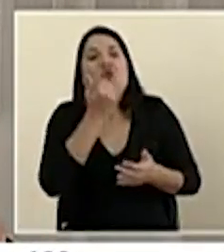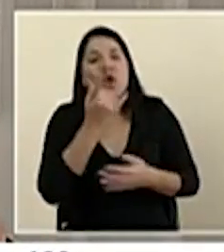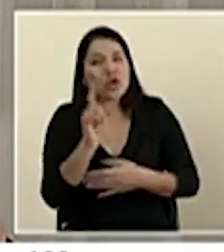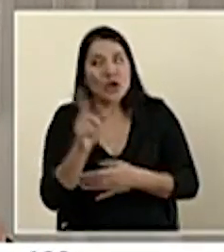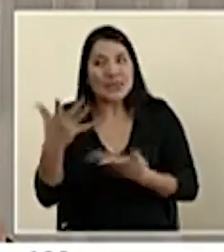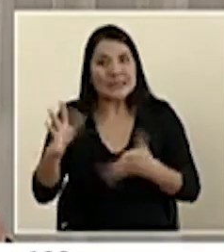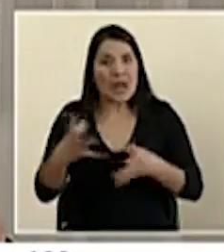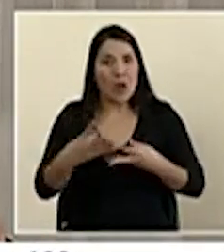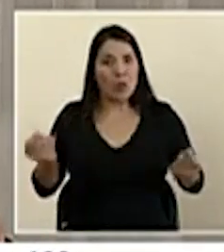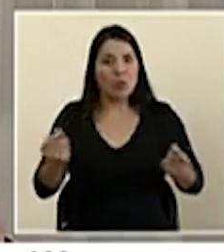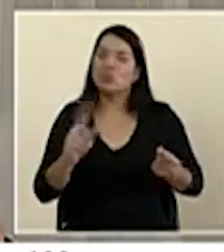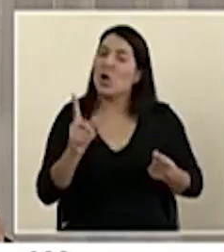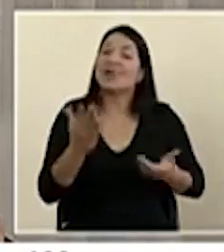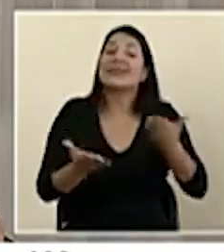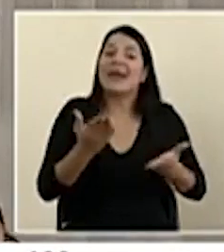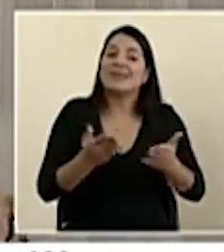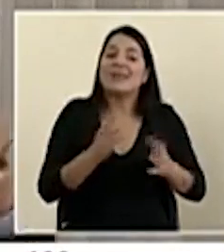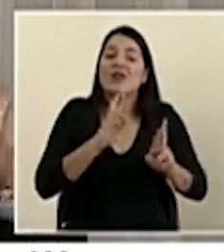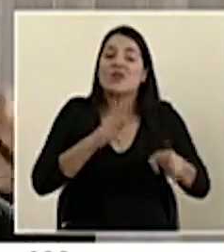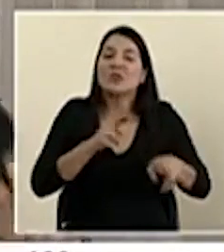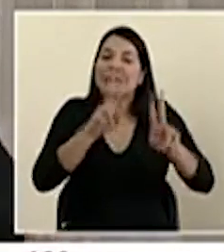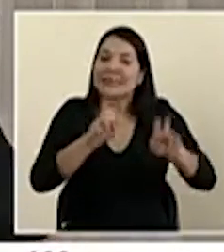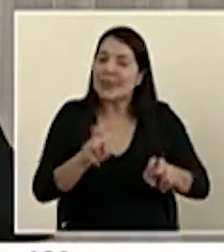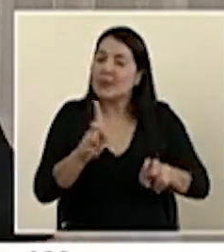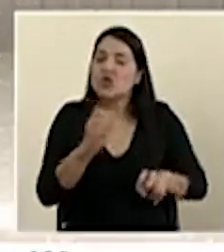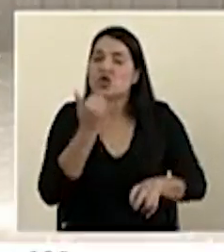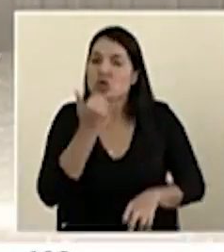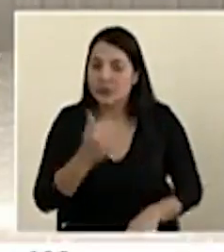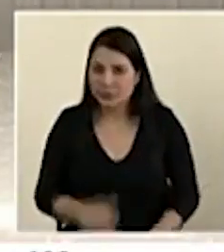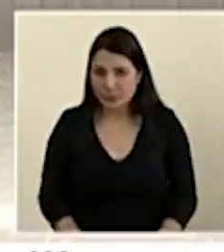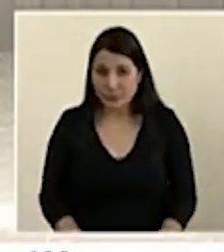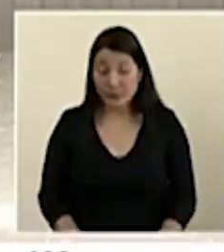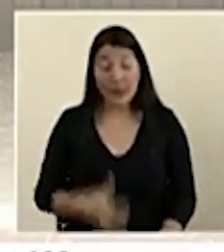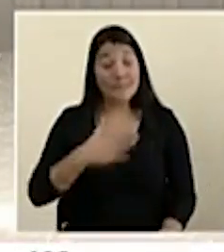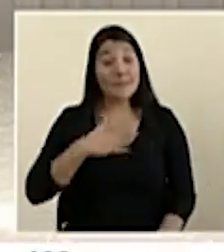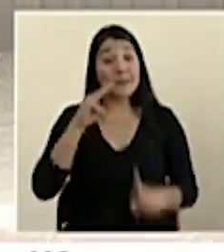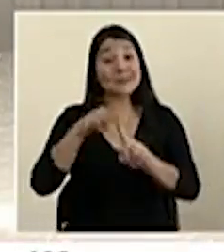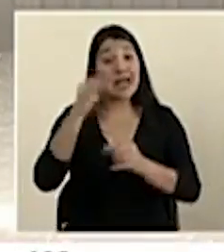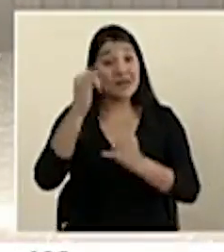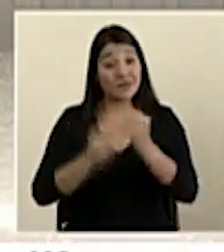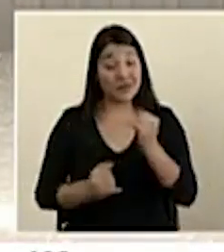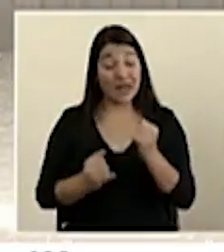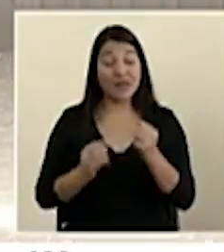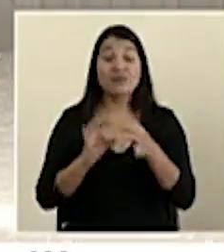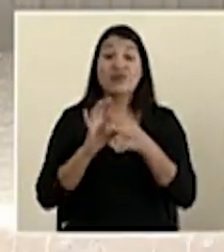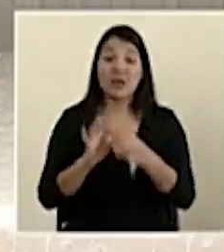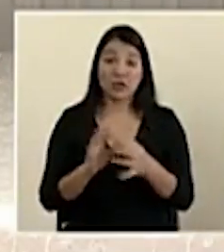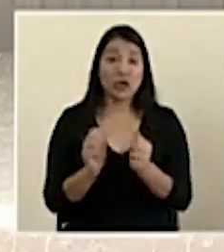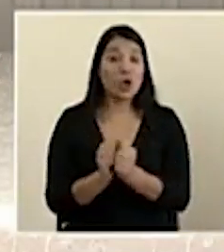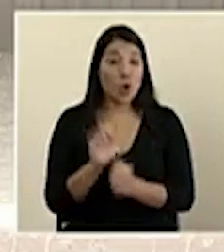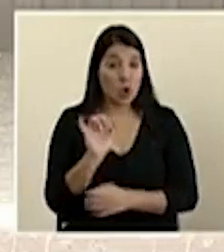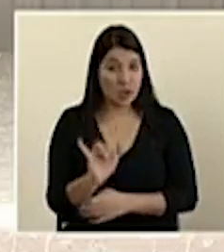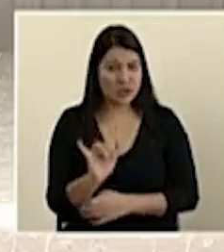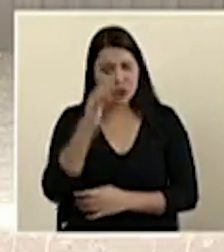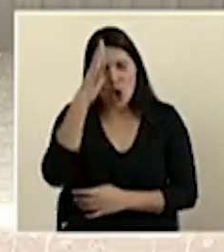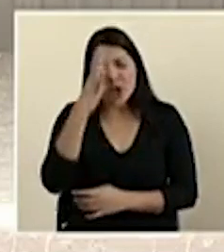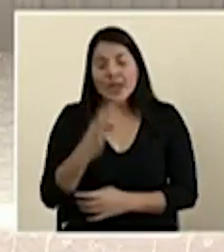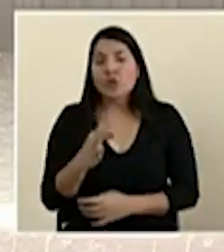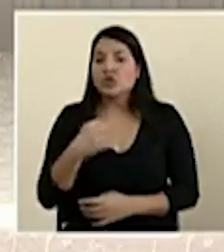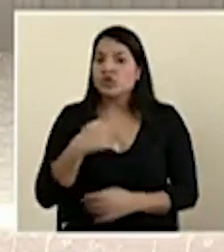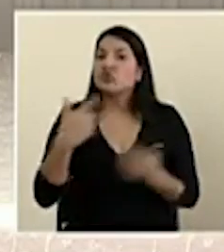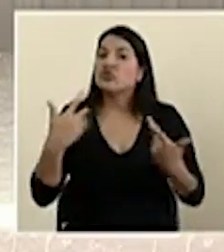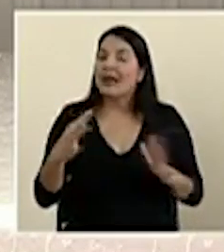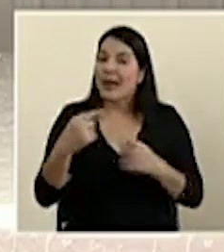se ha demostrado todavía esa reinfección. Y el mensaje final justamente va en ese tono. creo que ya lo hemos indicado.